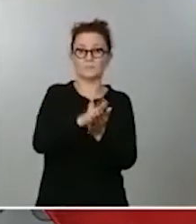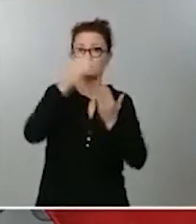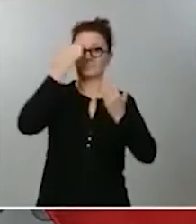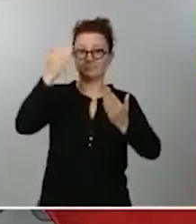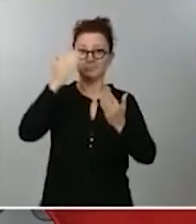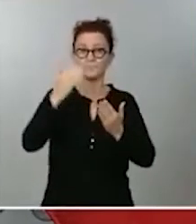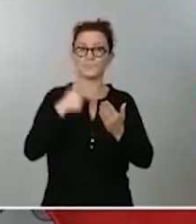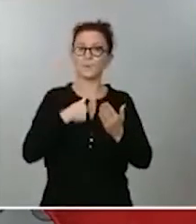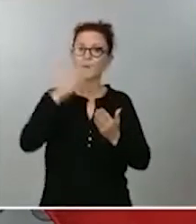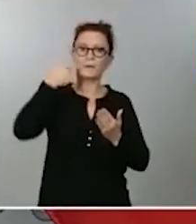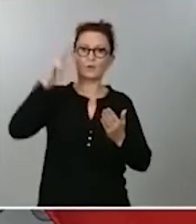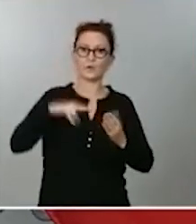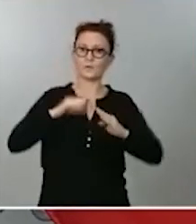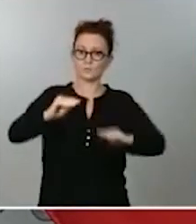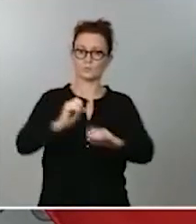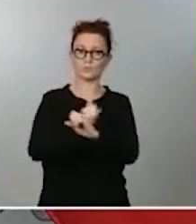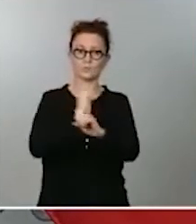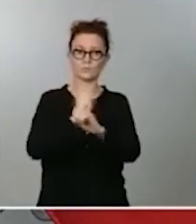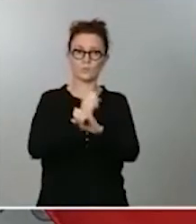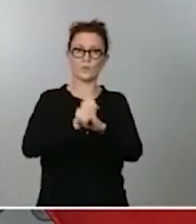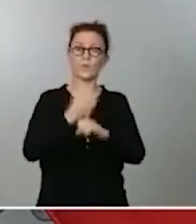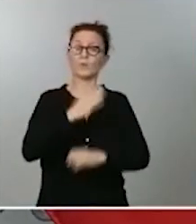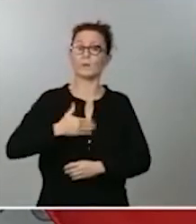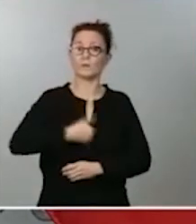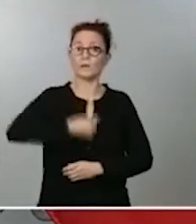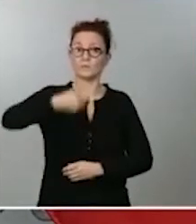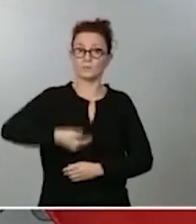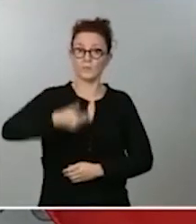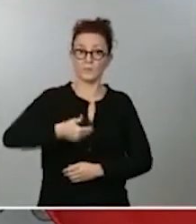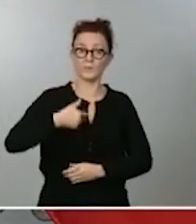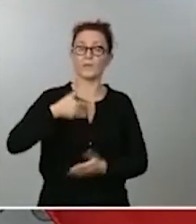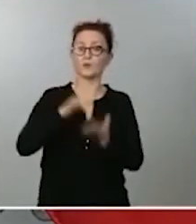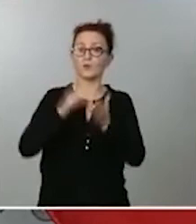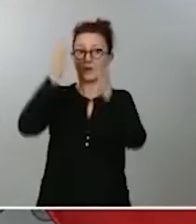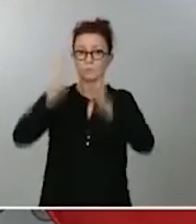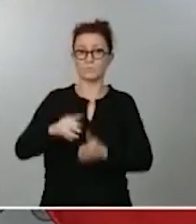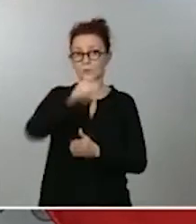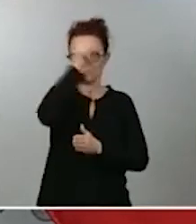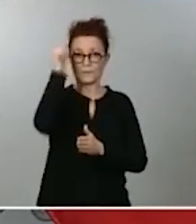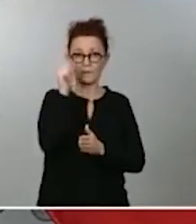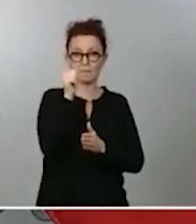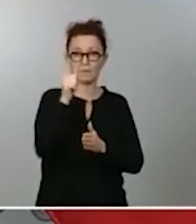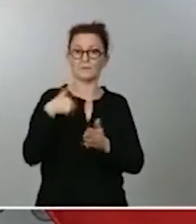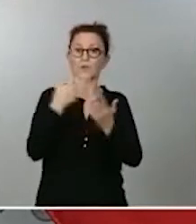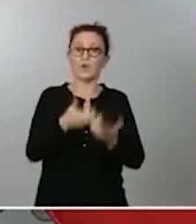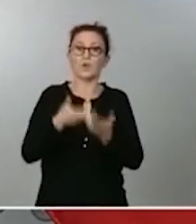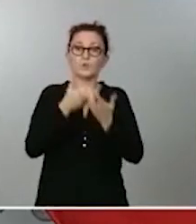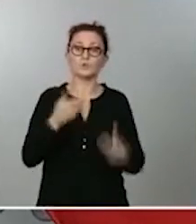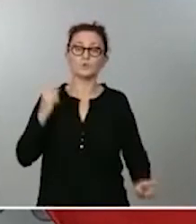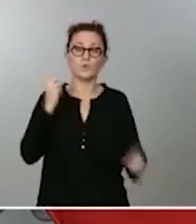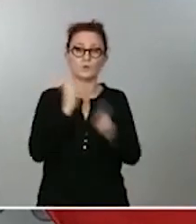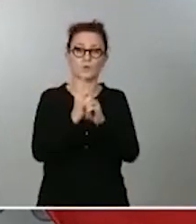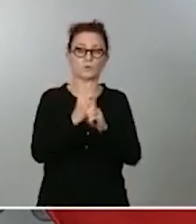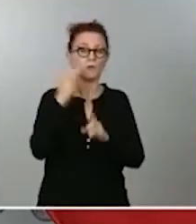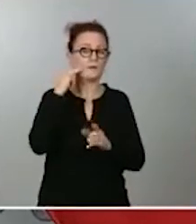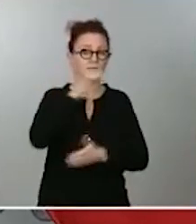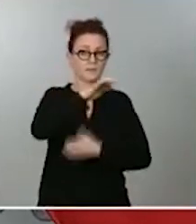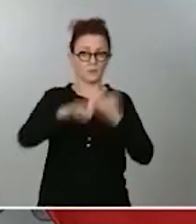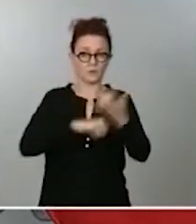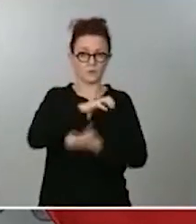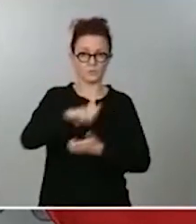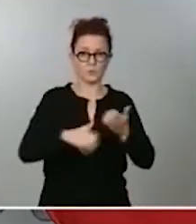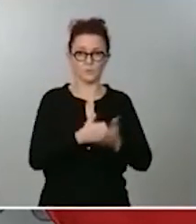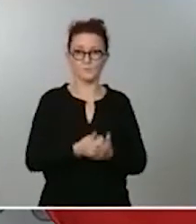el papel fundamental que desempeñó Alfredo Pérez Rubalcaba en la lucha contra el terrorismo. El que fuera